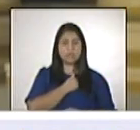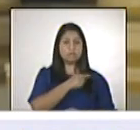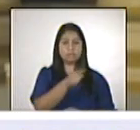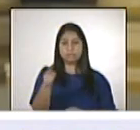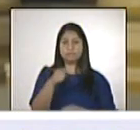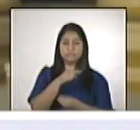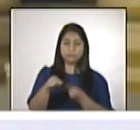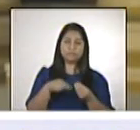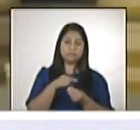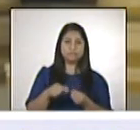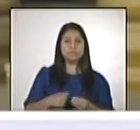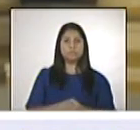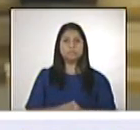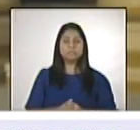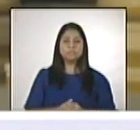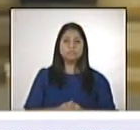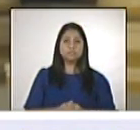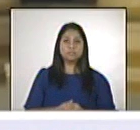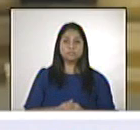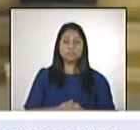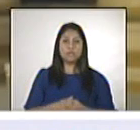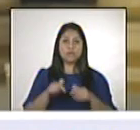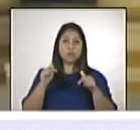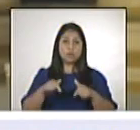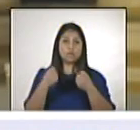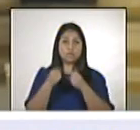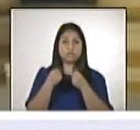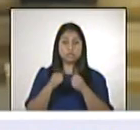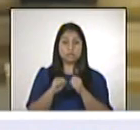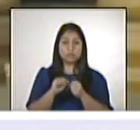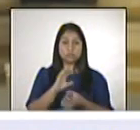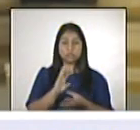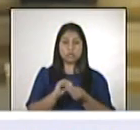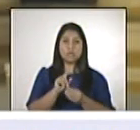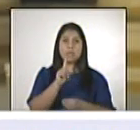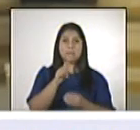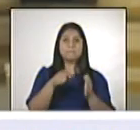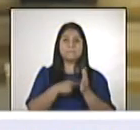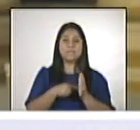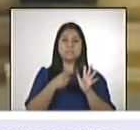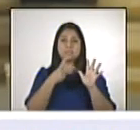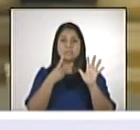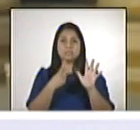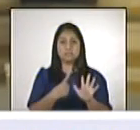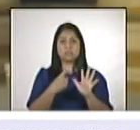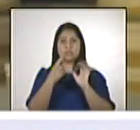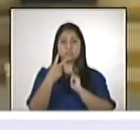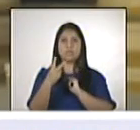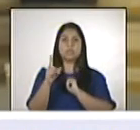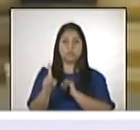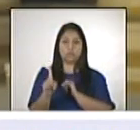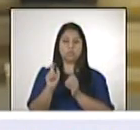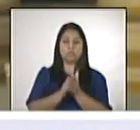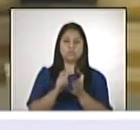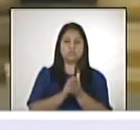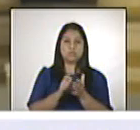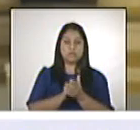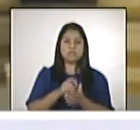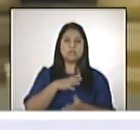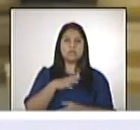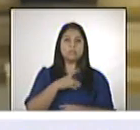familiares. Realizamos un total de mil 621 pruebas y contamos con 105